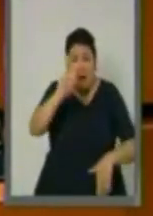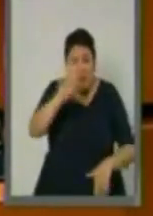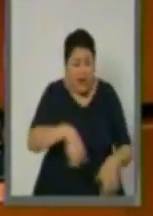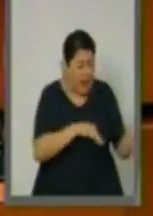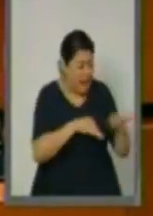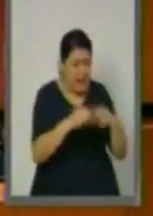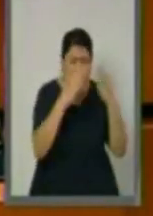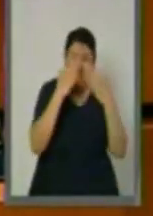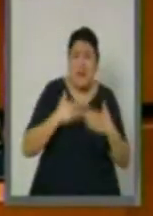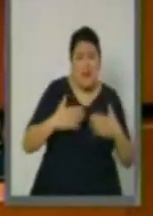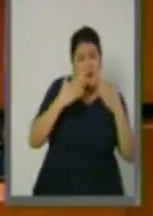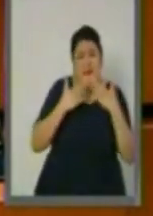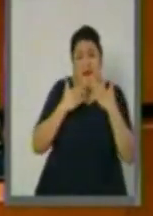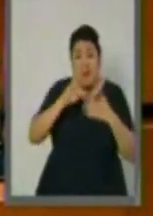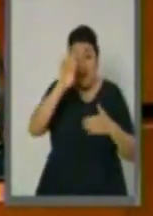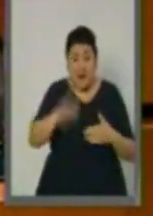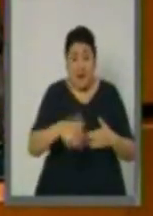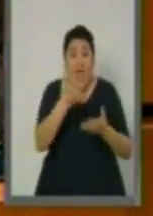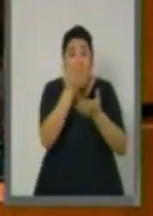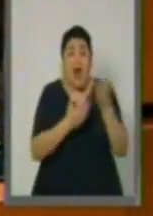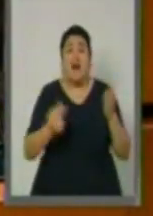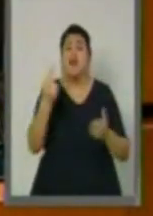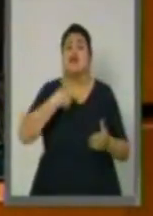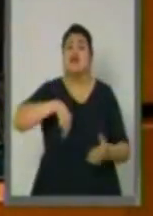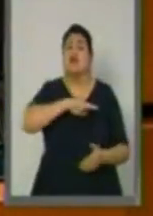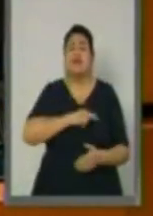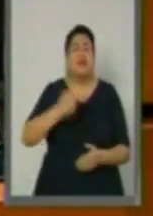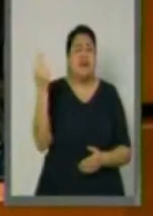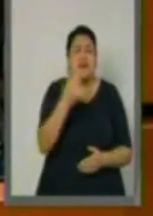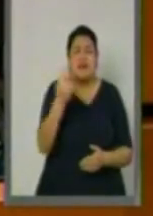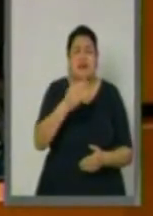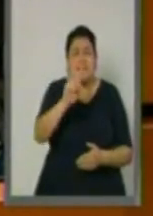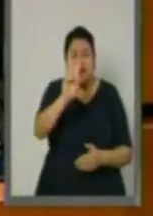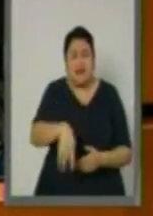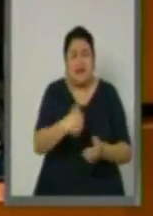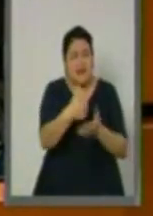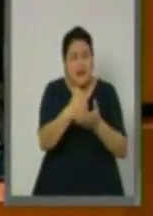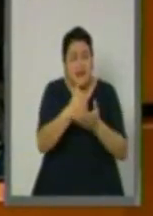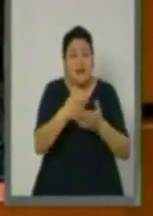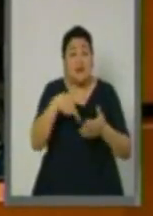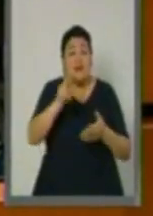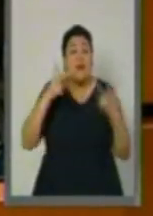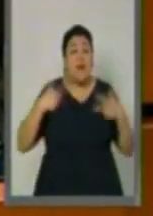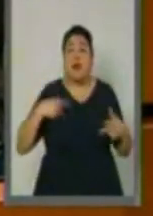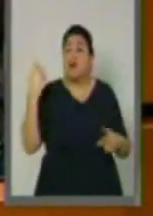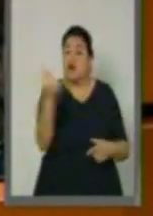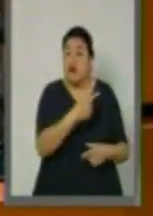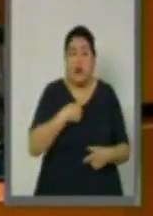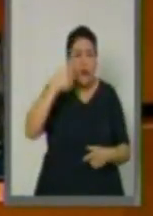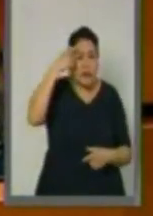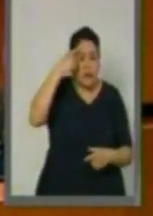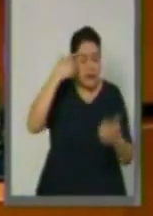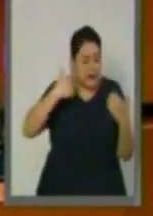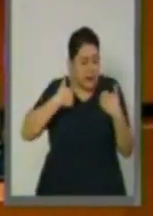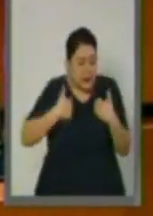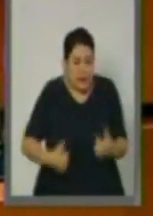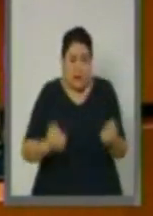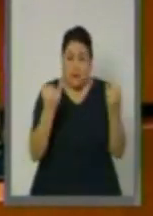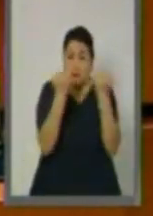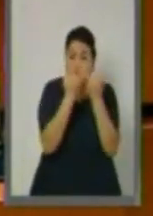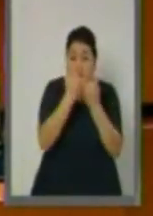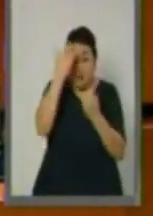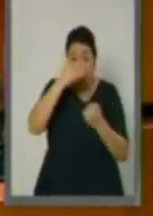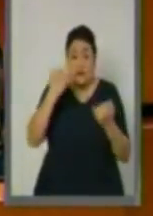y que hoy más que nunca requerimos de una conciencia humana, social, pero también de